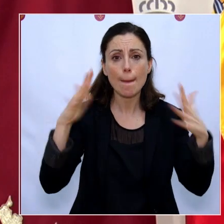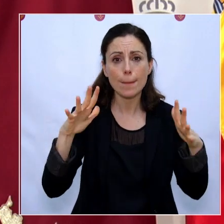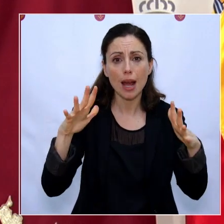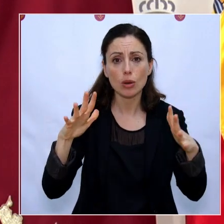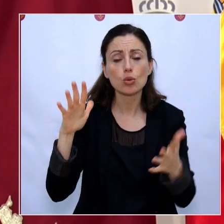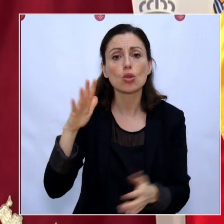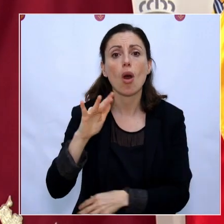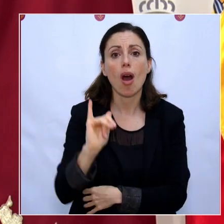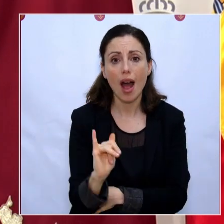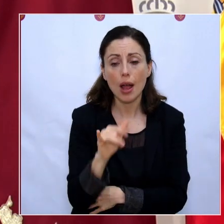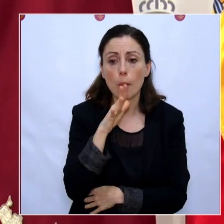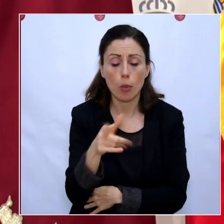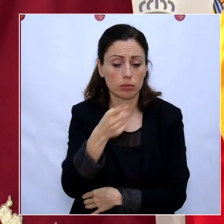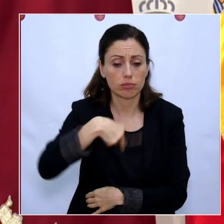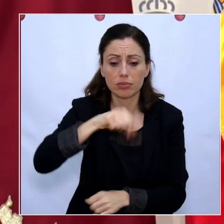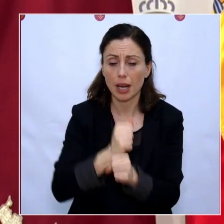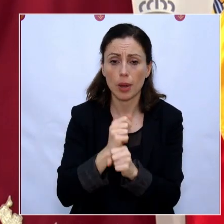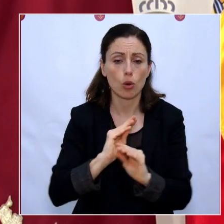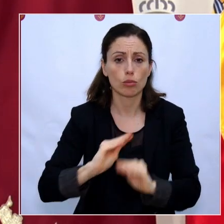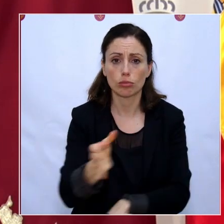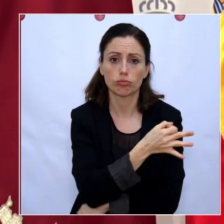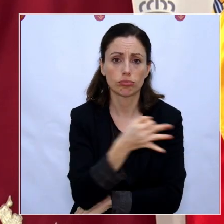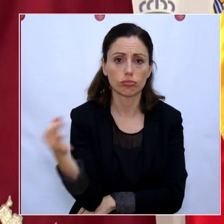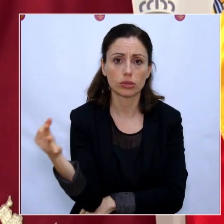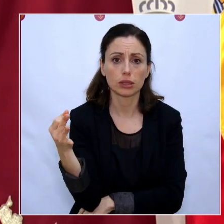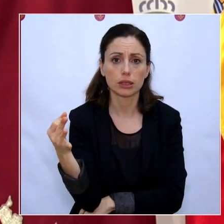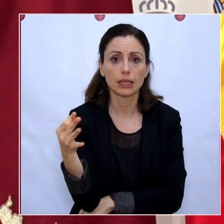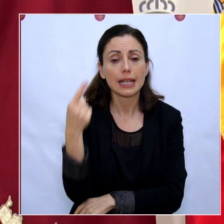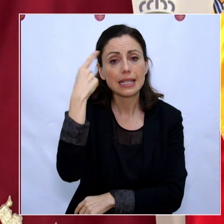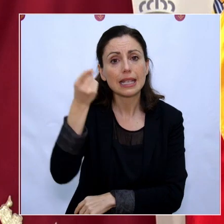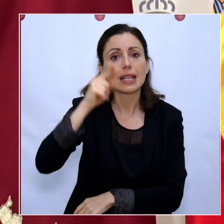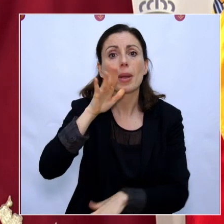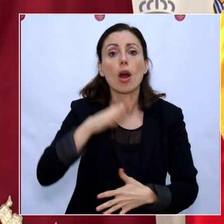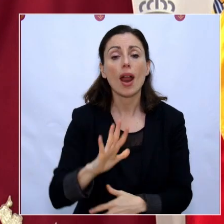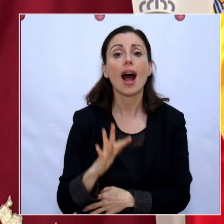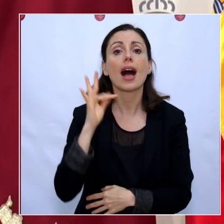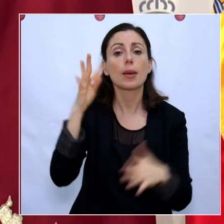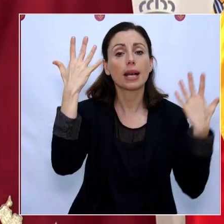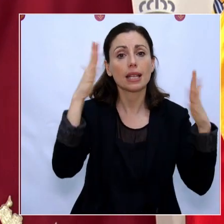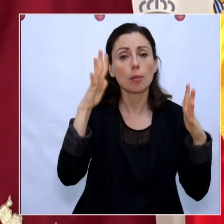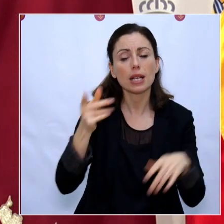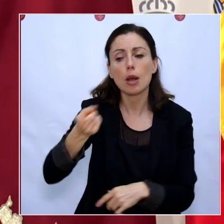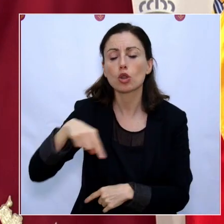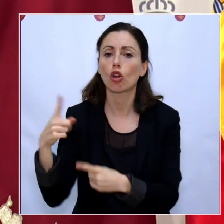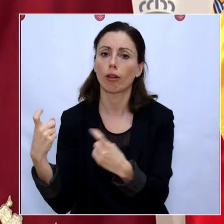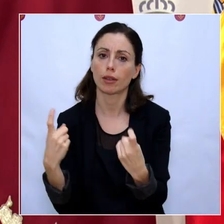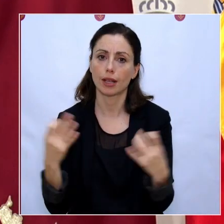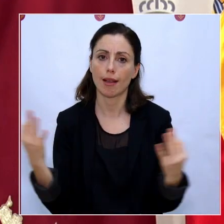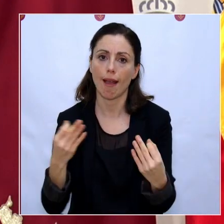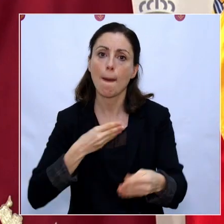extraordinaria. Pero sé también que ahora, además de aplausos, necesitáis material.